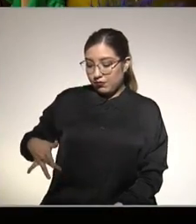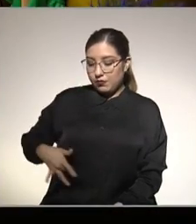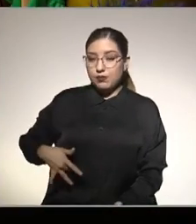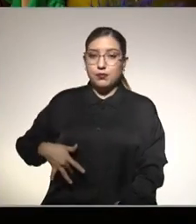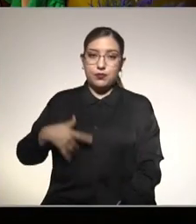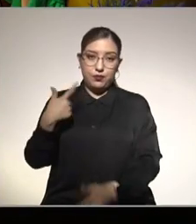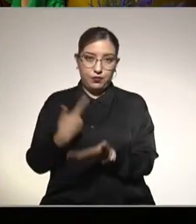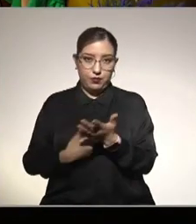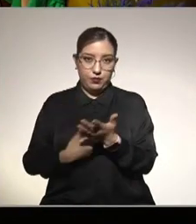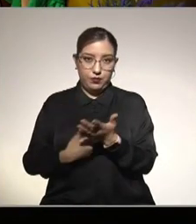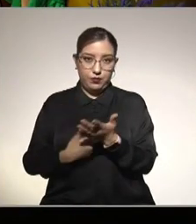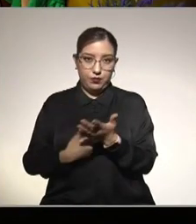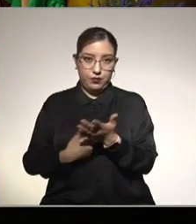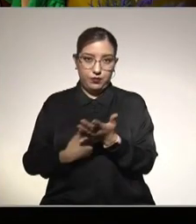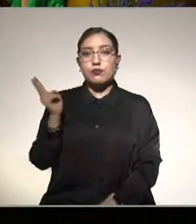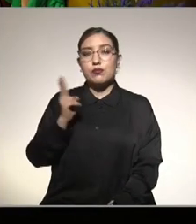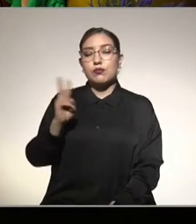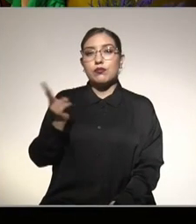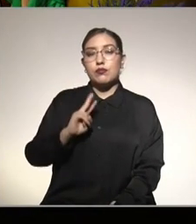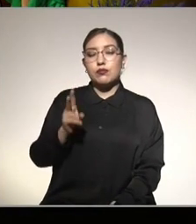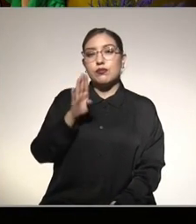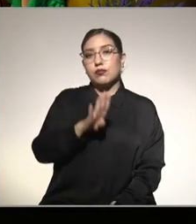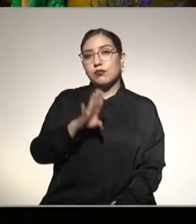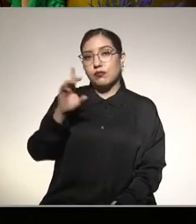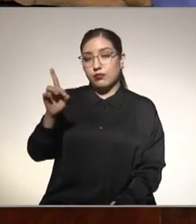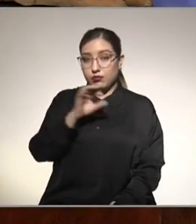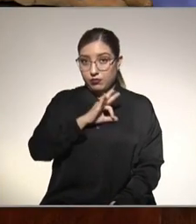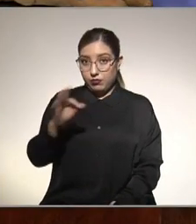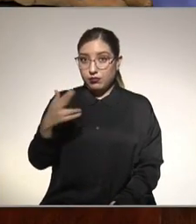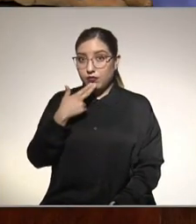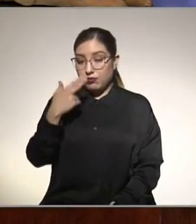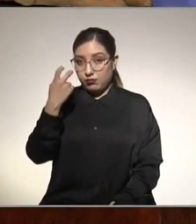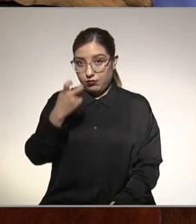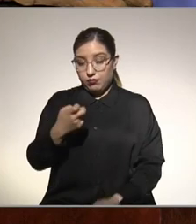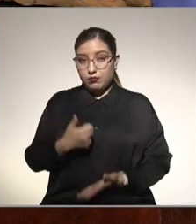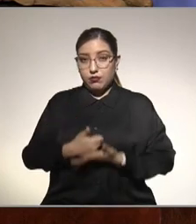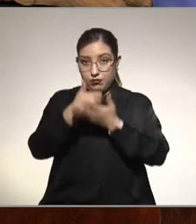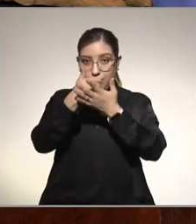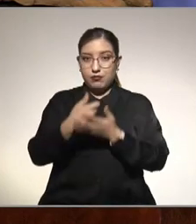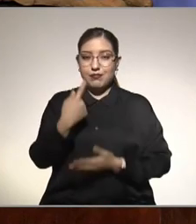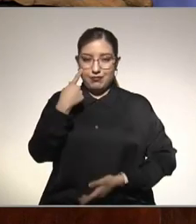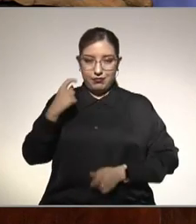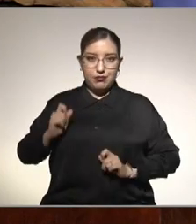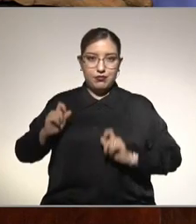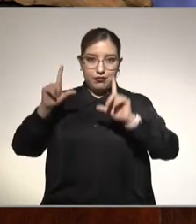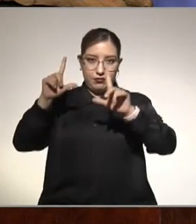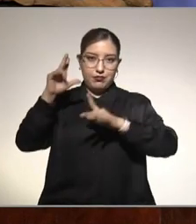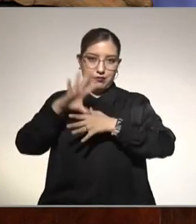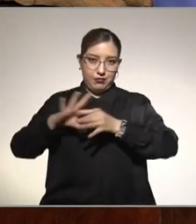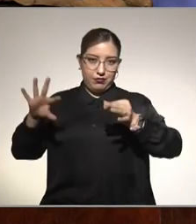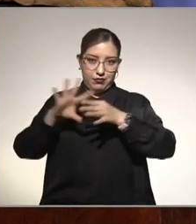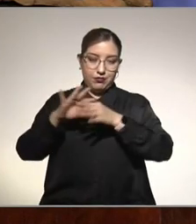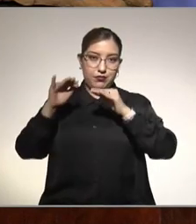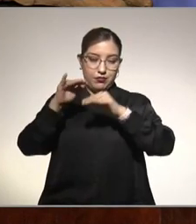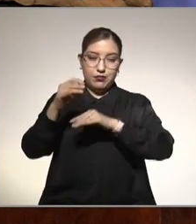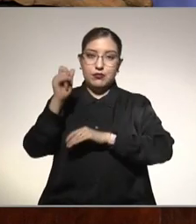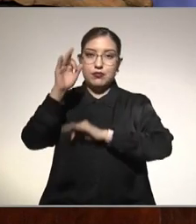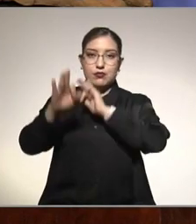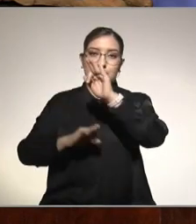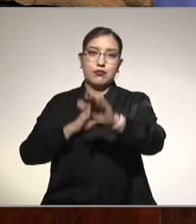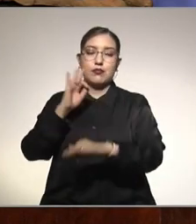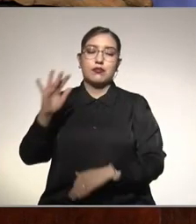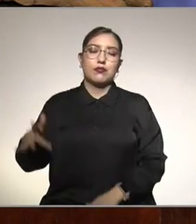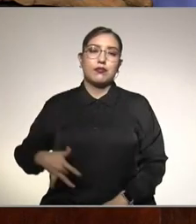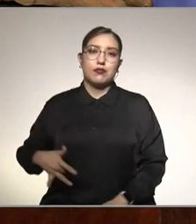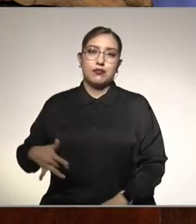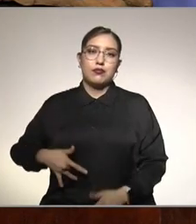favorecer para resolver este cuadro y para seguir dialogando en confianza vamos a ver la siguiente cápsula sobre el tratamiento de hígado graso y regresamos